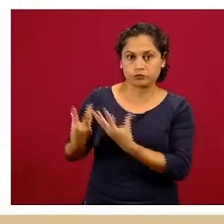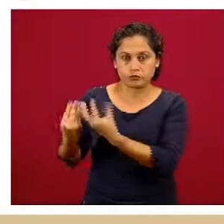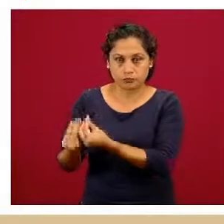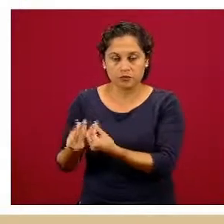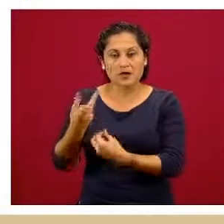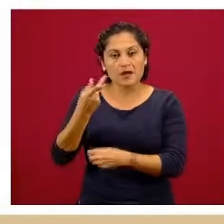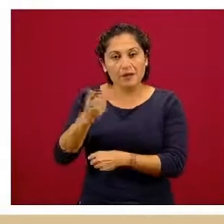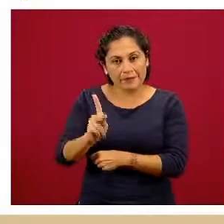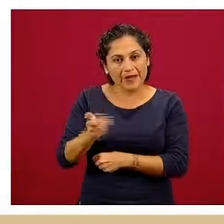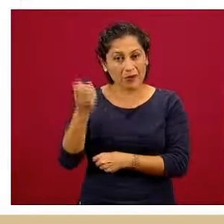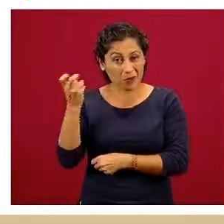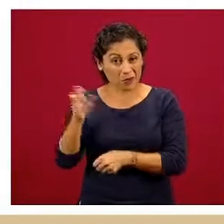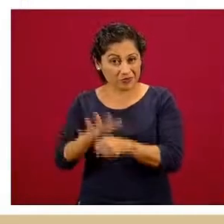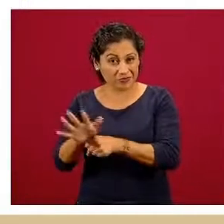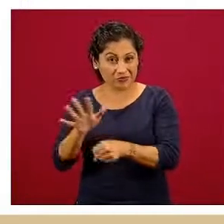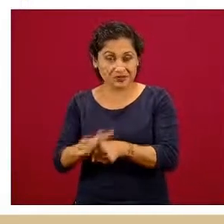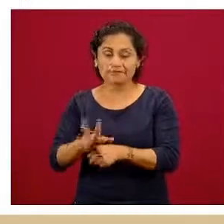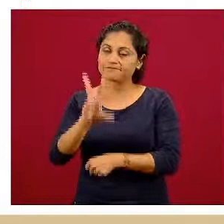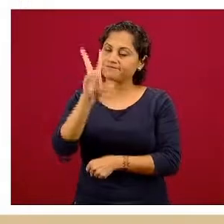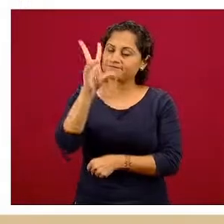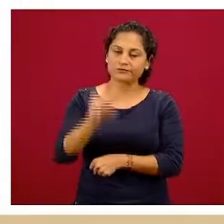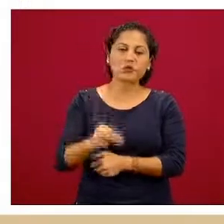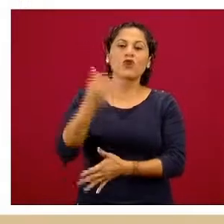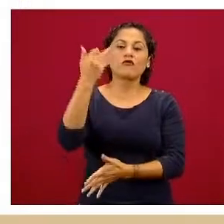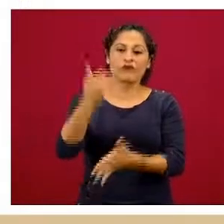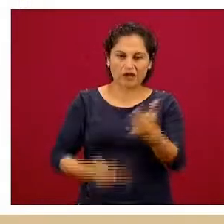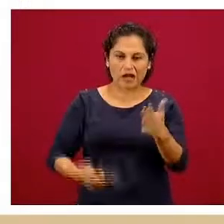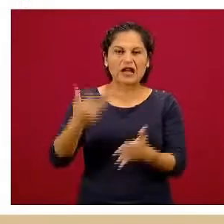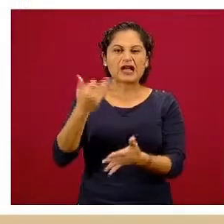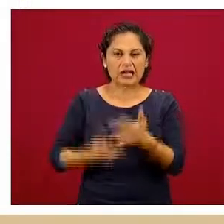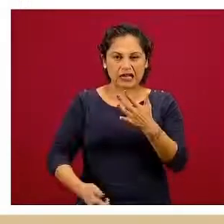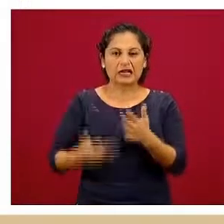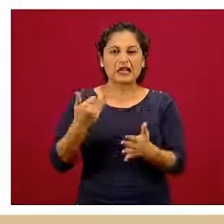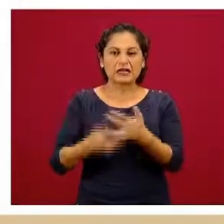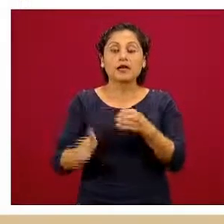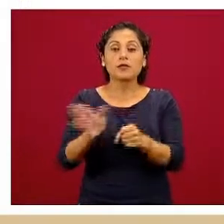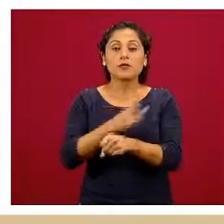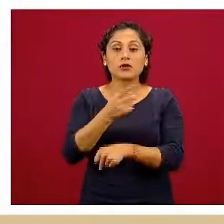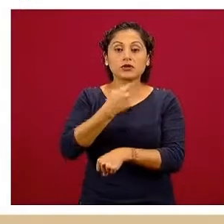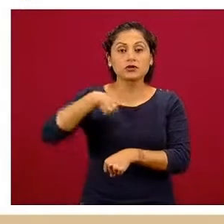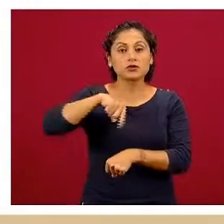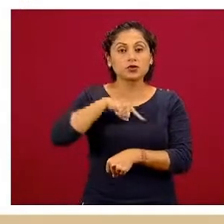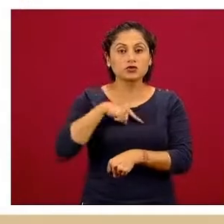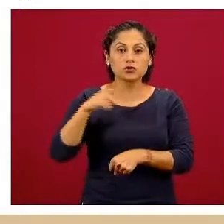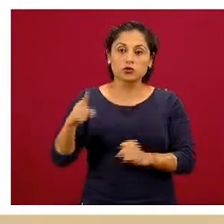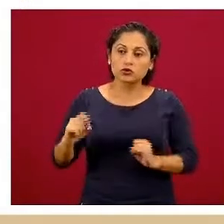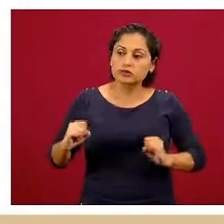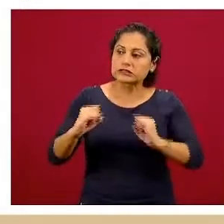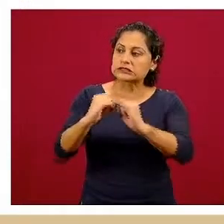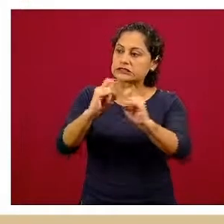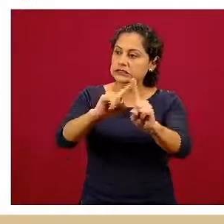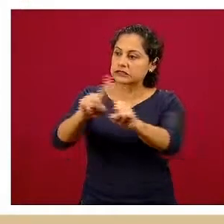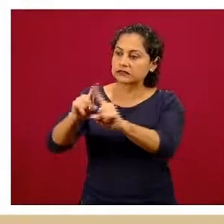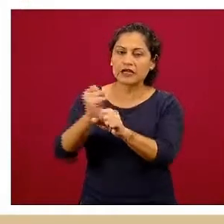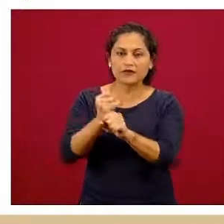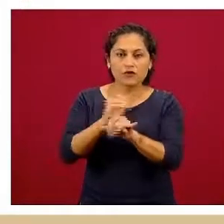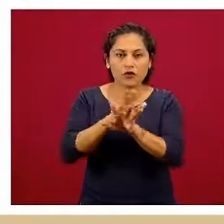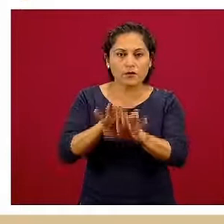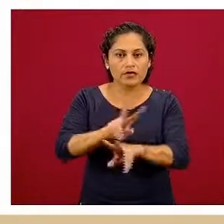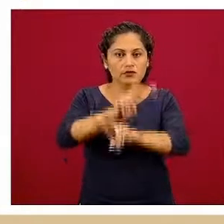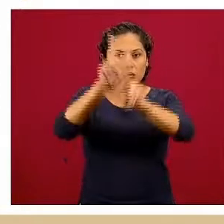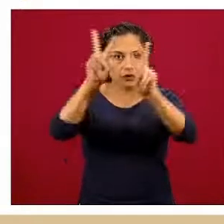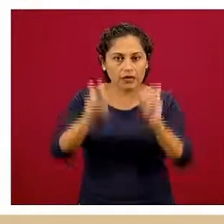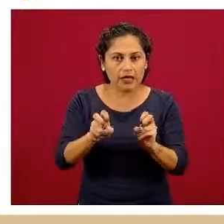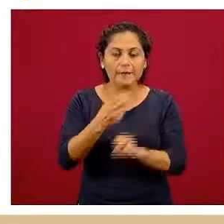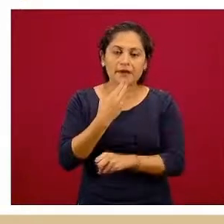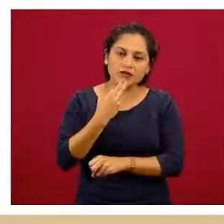veces no es suficiente. Por eso es que estamos ahorita trabajando para mejorar los sistemas de información en materia de suicidio, porque